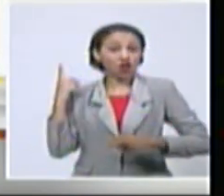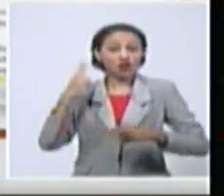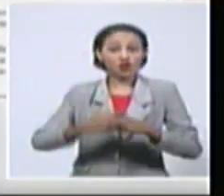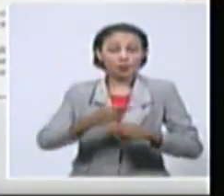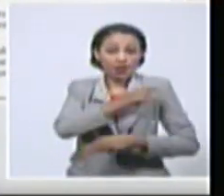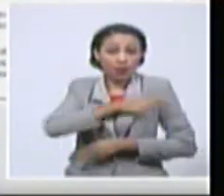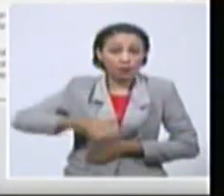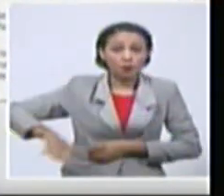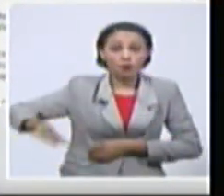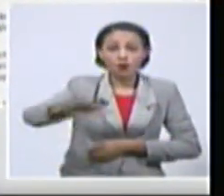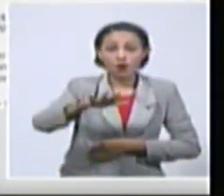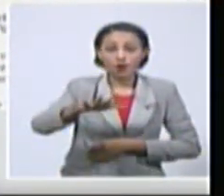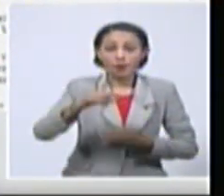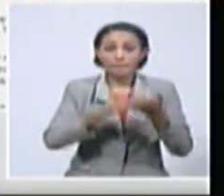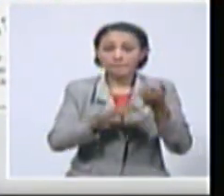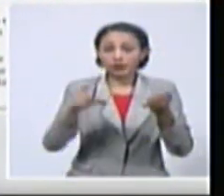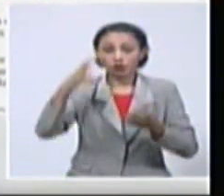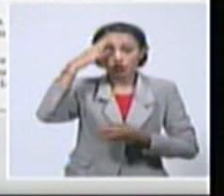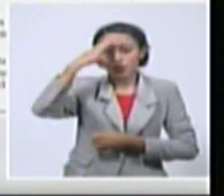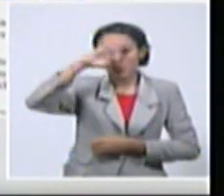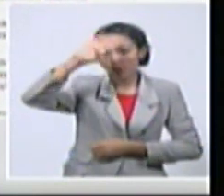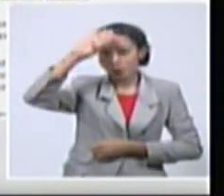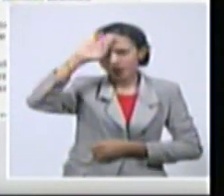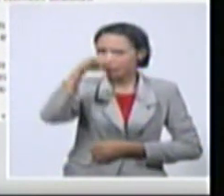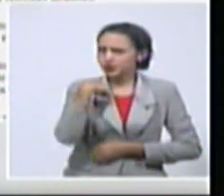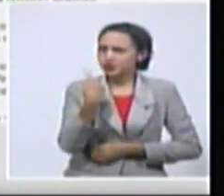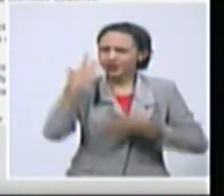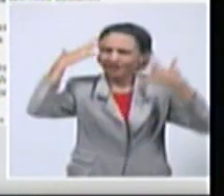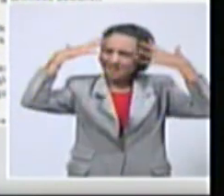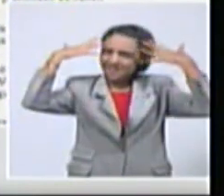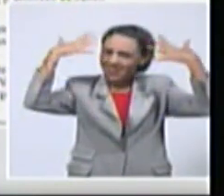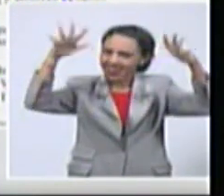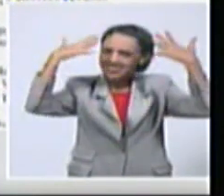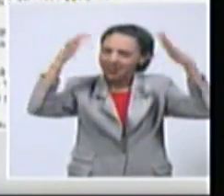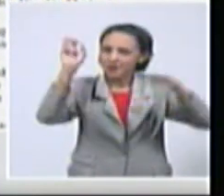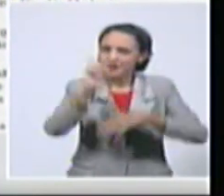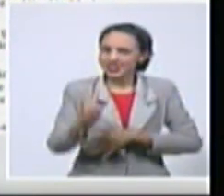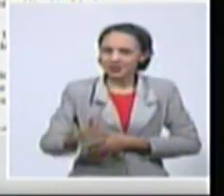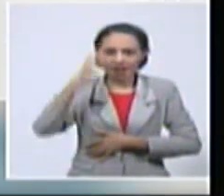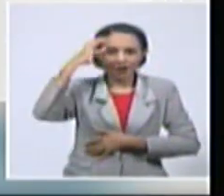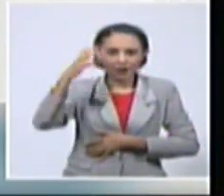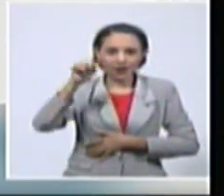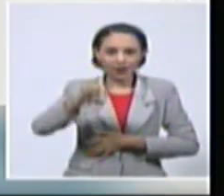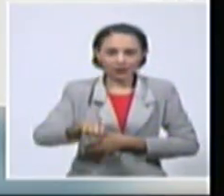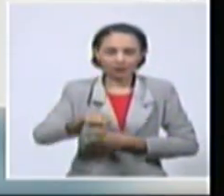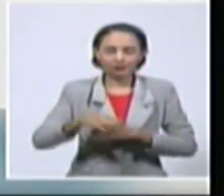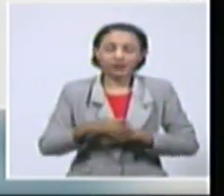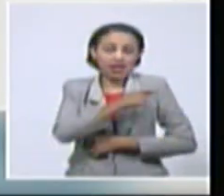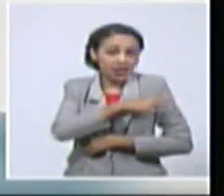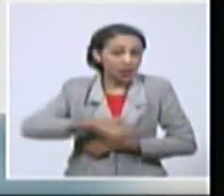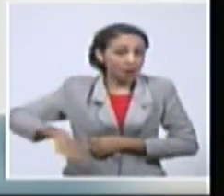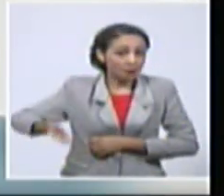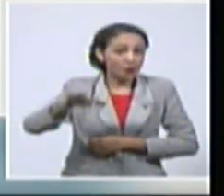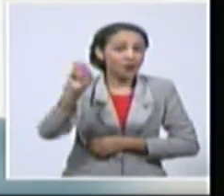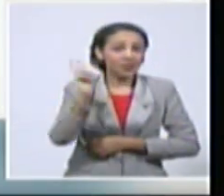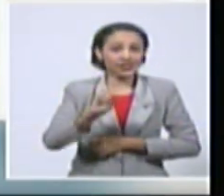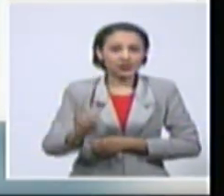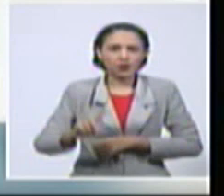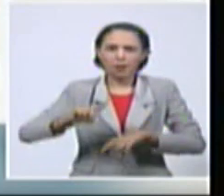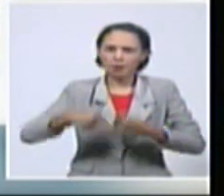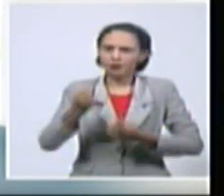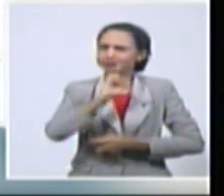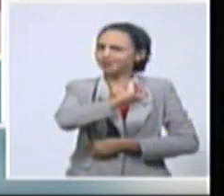y el gobierno cubanos, felicitamos al gran polo patriótico, al PESUF y al pueblo bolivariano y chavista por la victoria